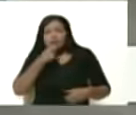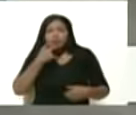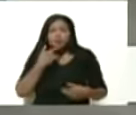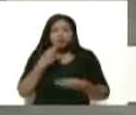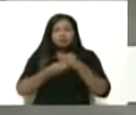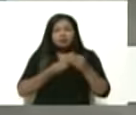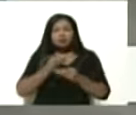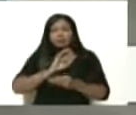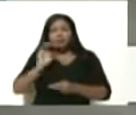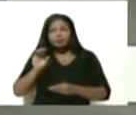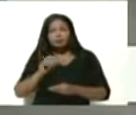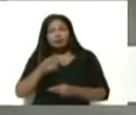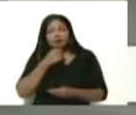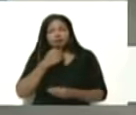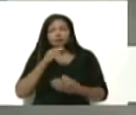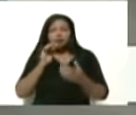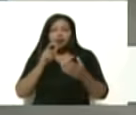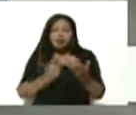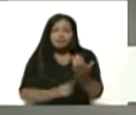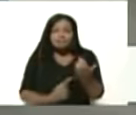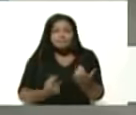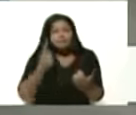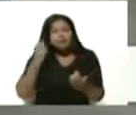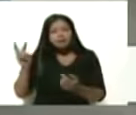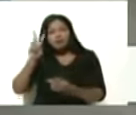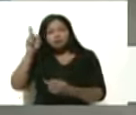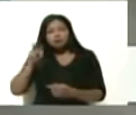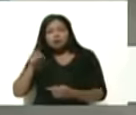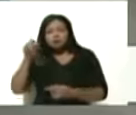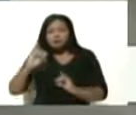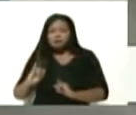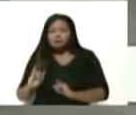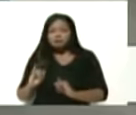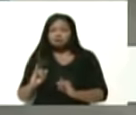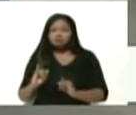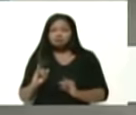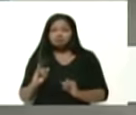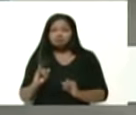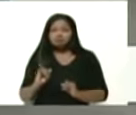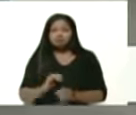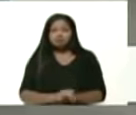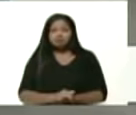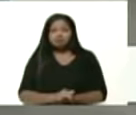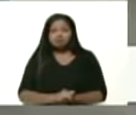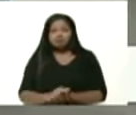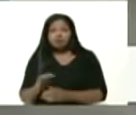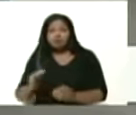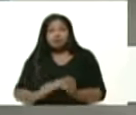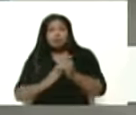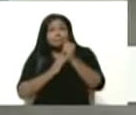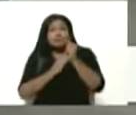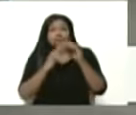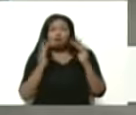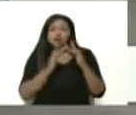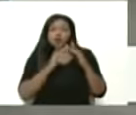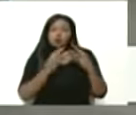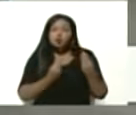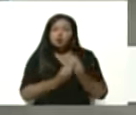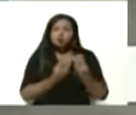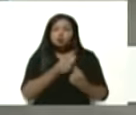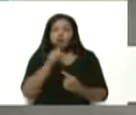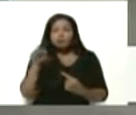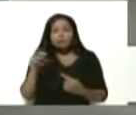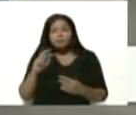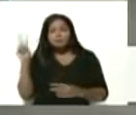estas patriotas hermanas venezolanas. Que sean ellas presidente las que dirijan este contacto con usted y con toda